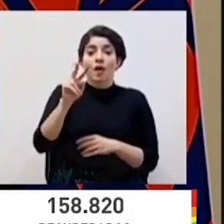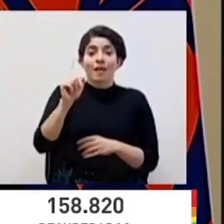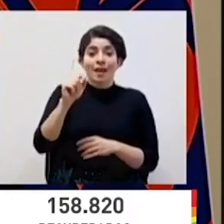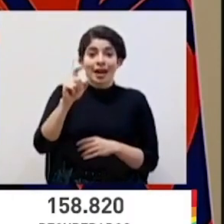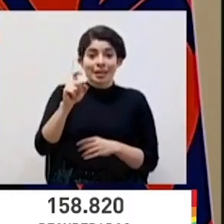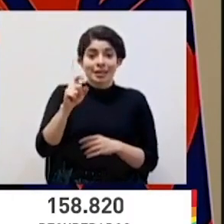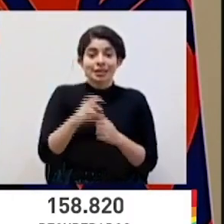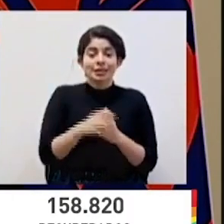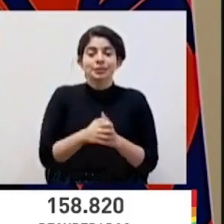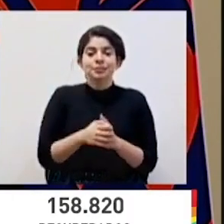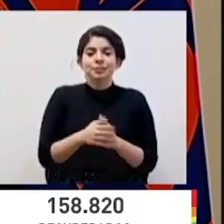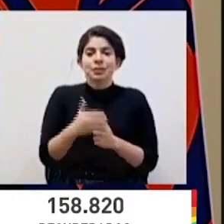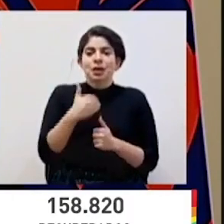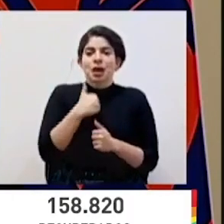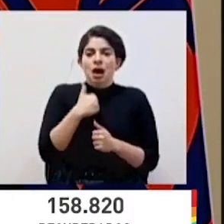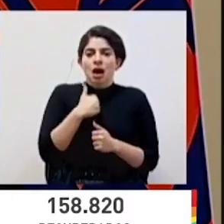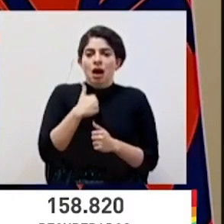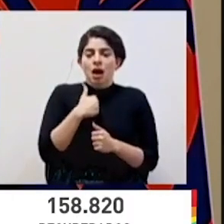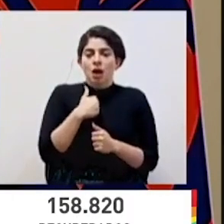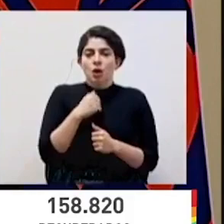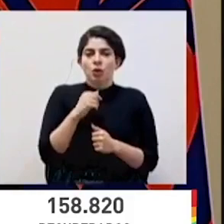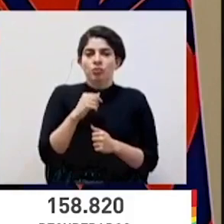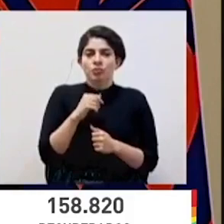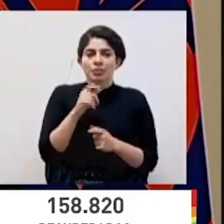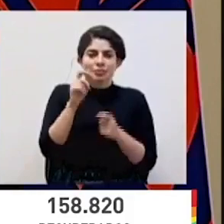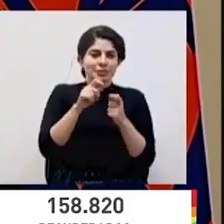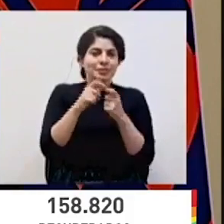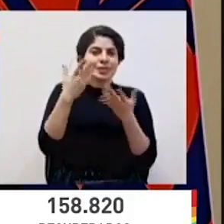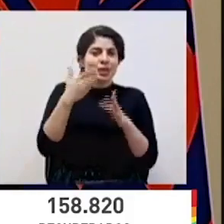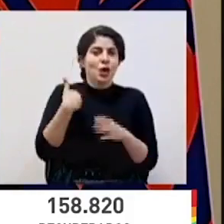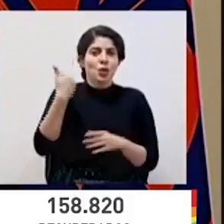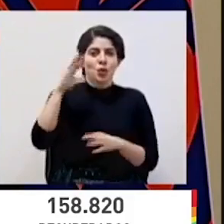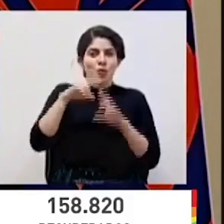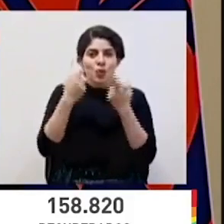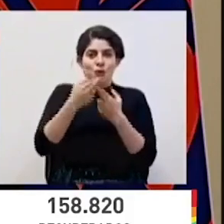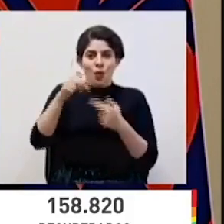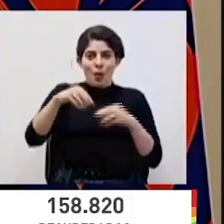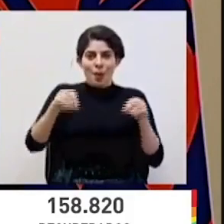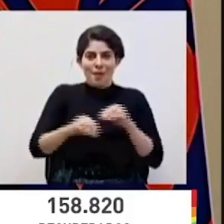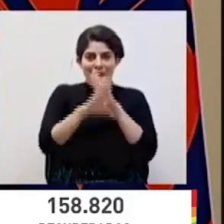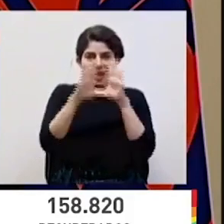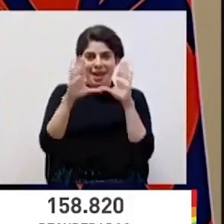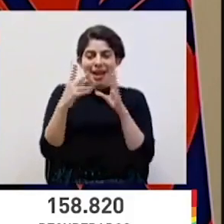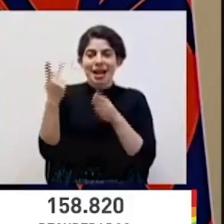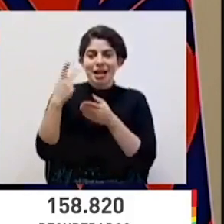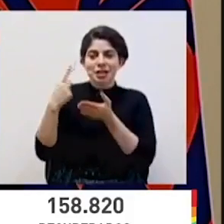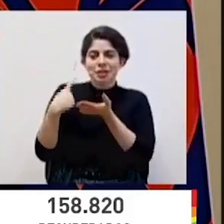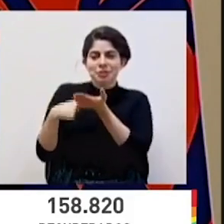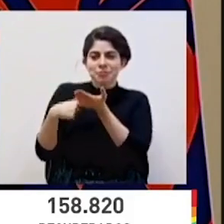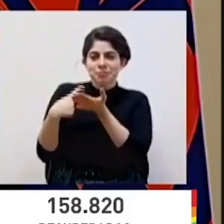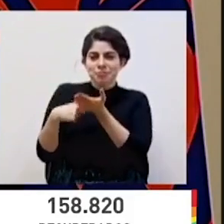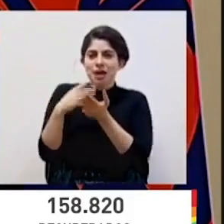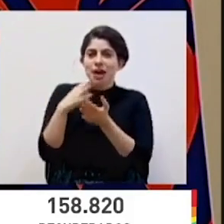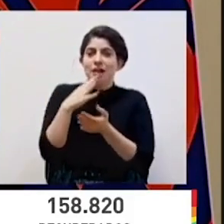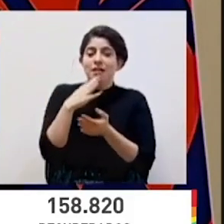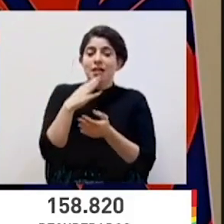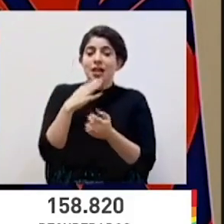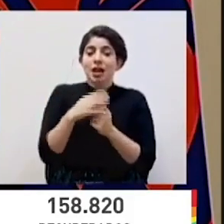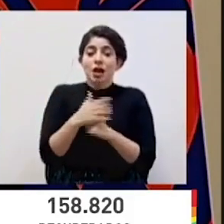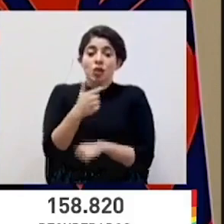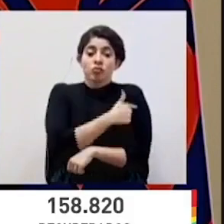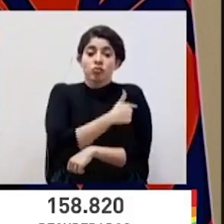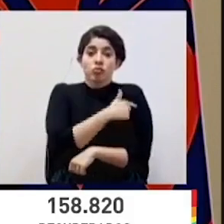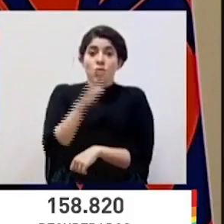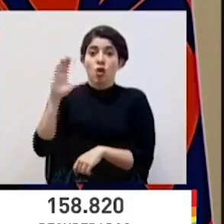tenemos una... justamente tuvimos una reunión hoy en la mañana donde se habla de que las dosis de